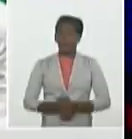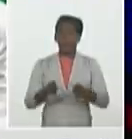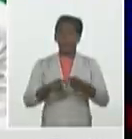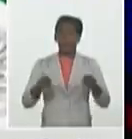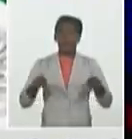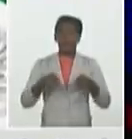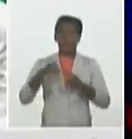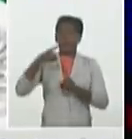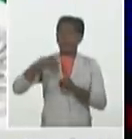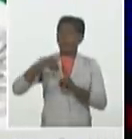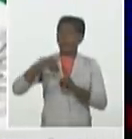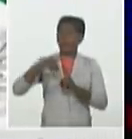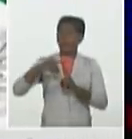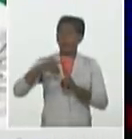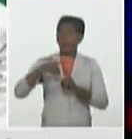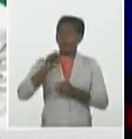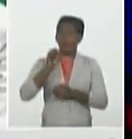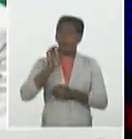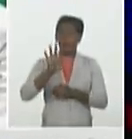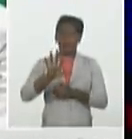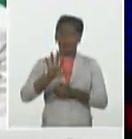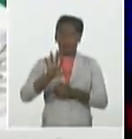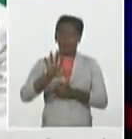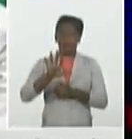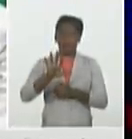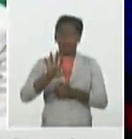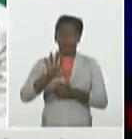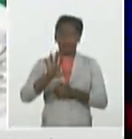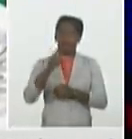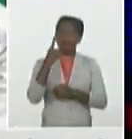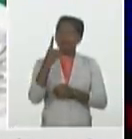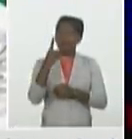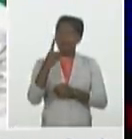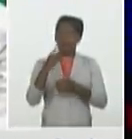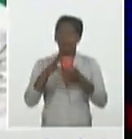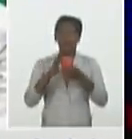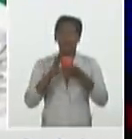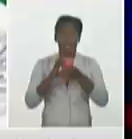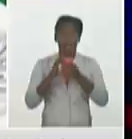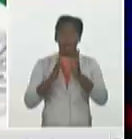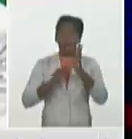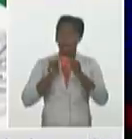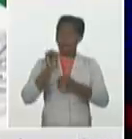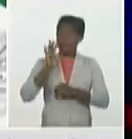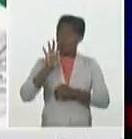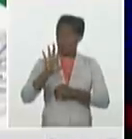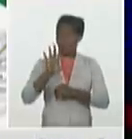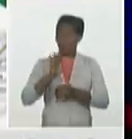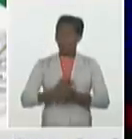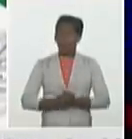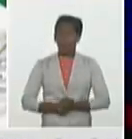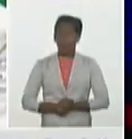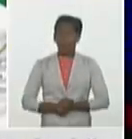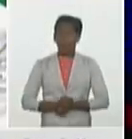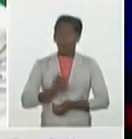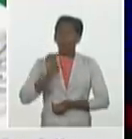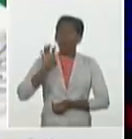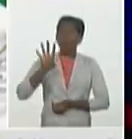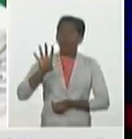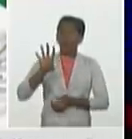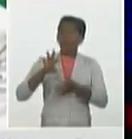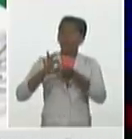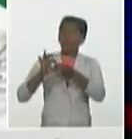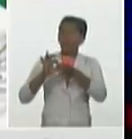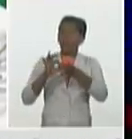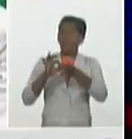un paciente crítico lactante de 5 meses 4 graves 2 adolescentes de